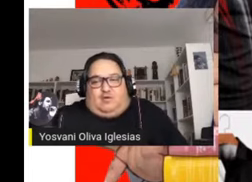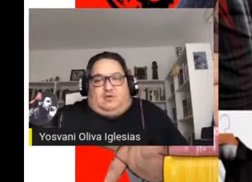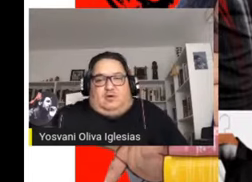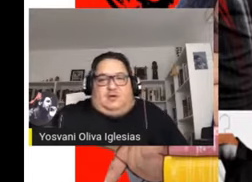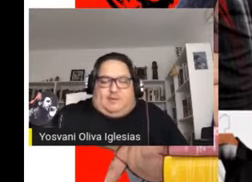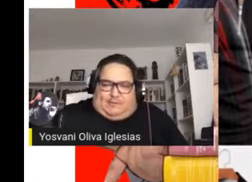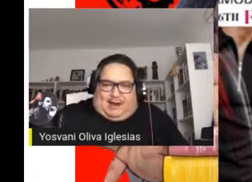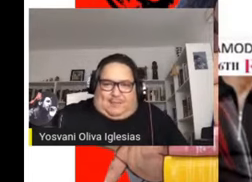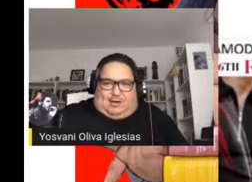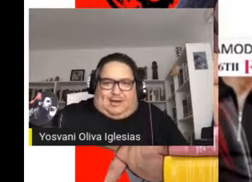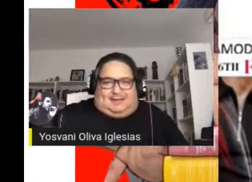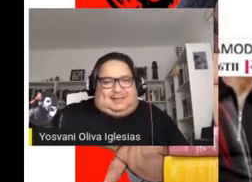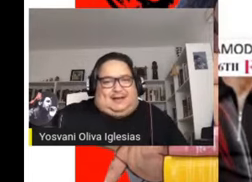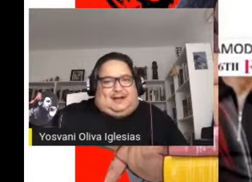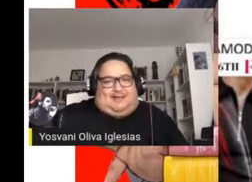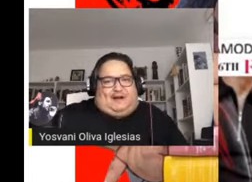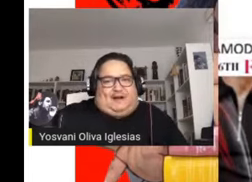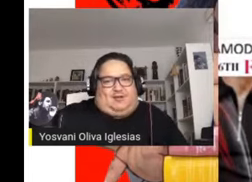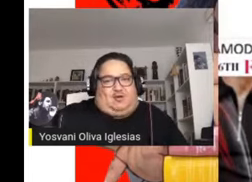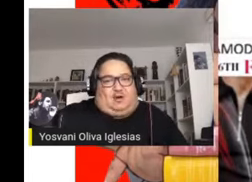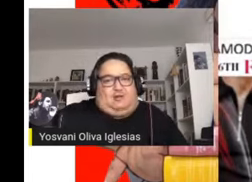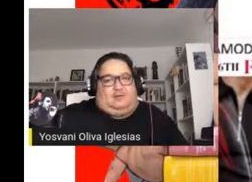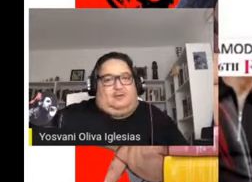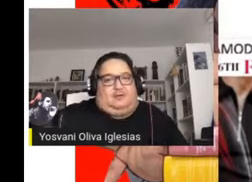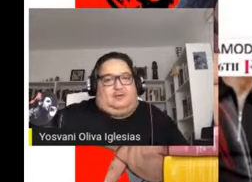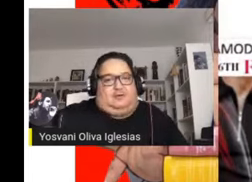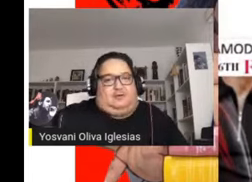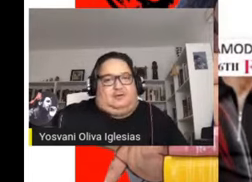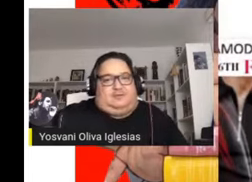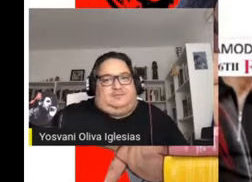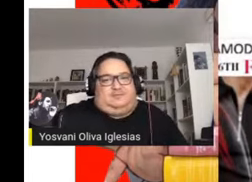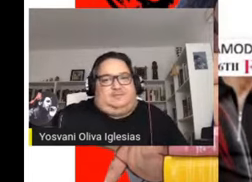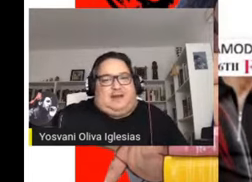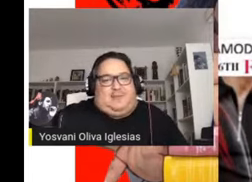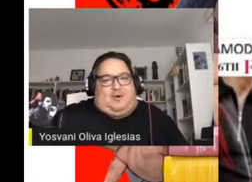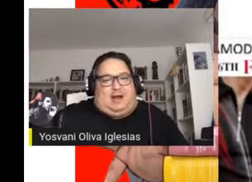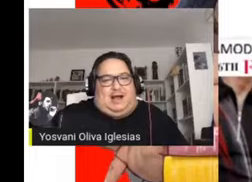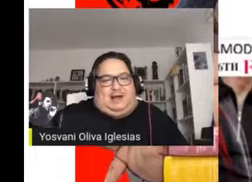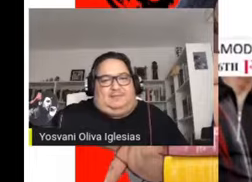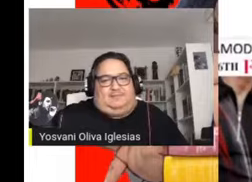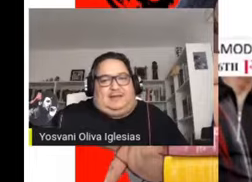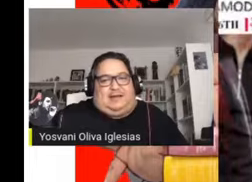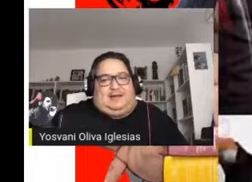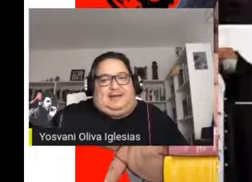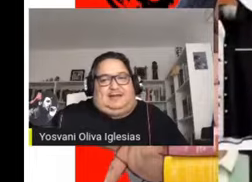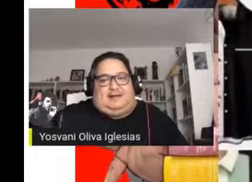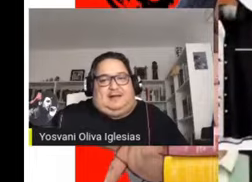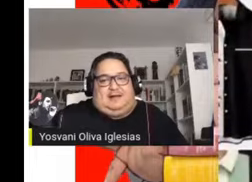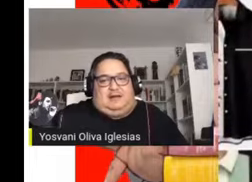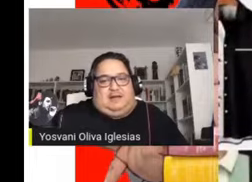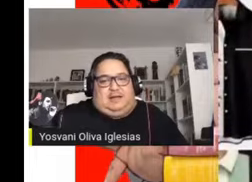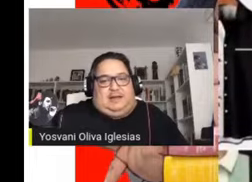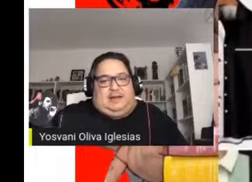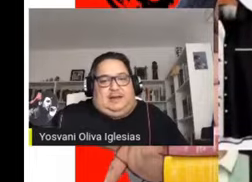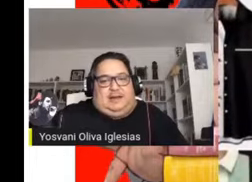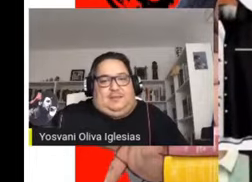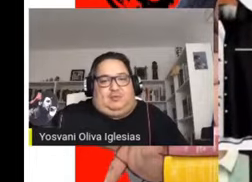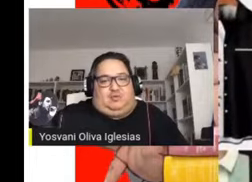periódico es. No, pues veamos qué dice Rafael Rojas. Veamos acá. Ahí está.